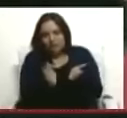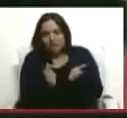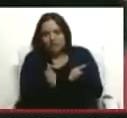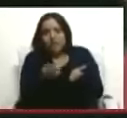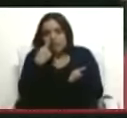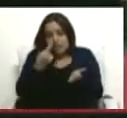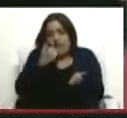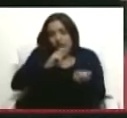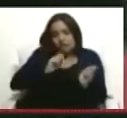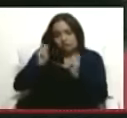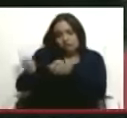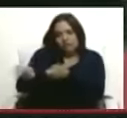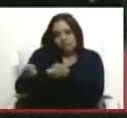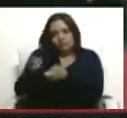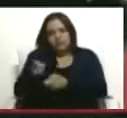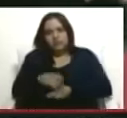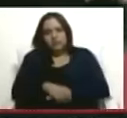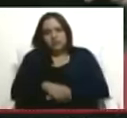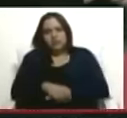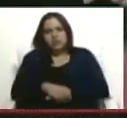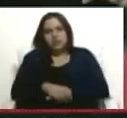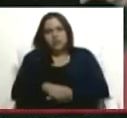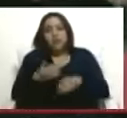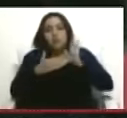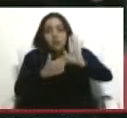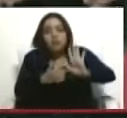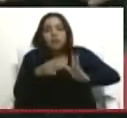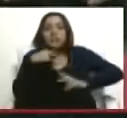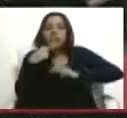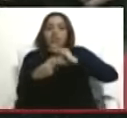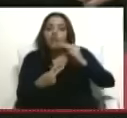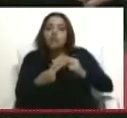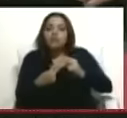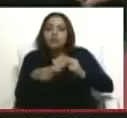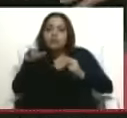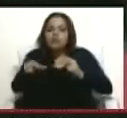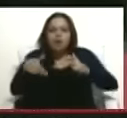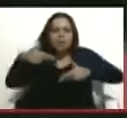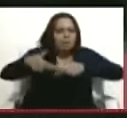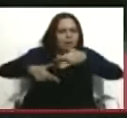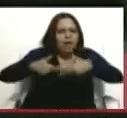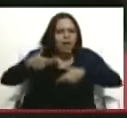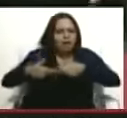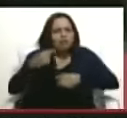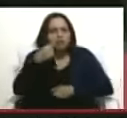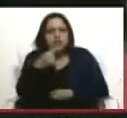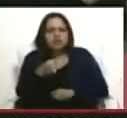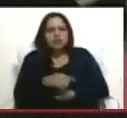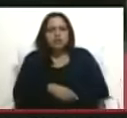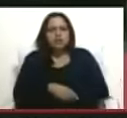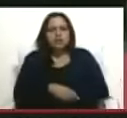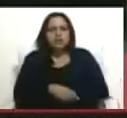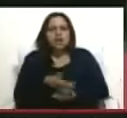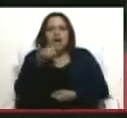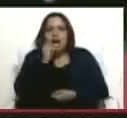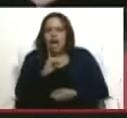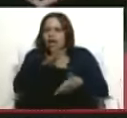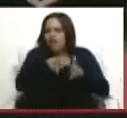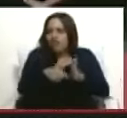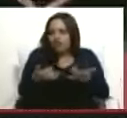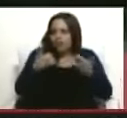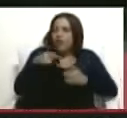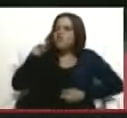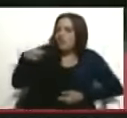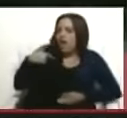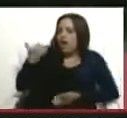recibir en esa cifra, y lo revela en el audio, el PRAN, que dice que fue estafado, imagínate tú, ¿no?